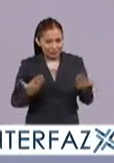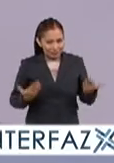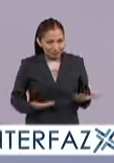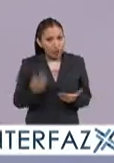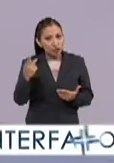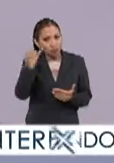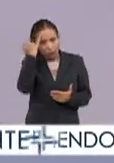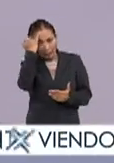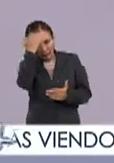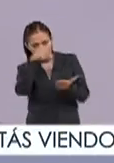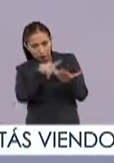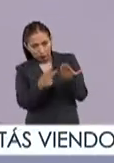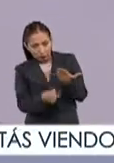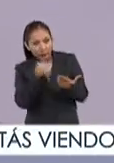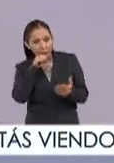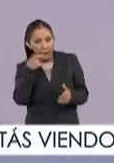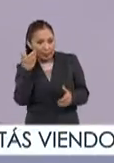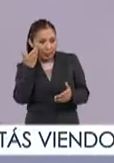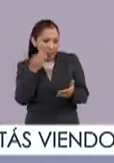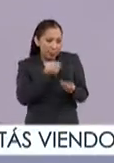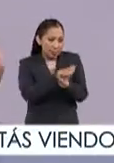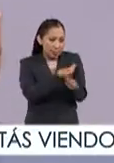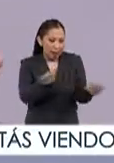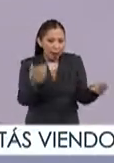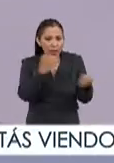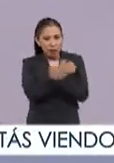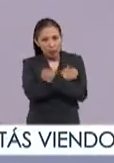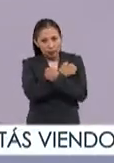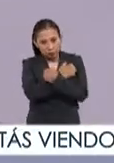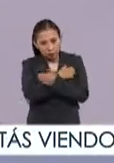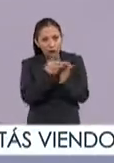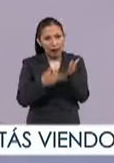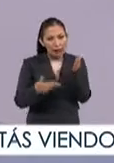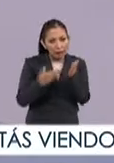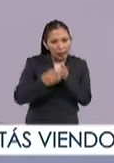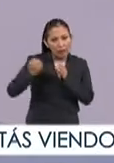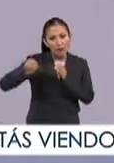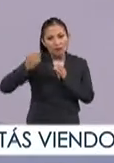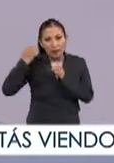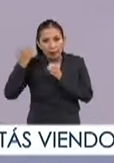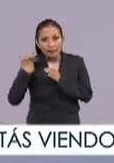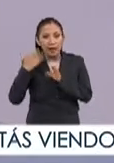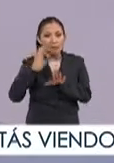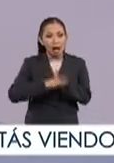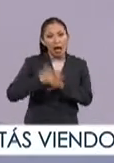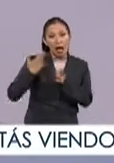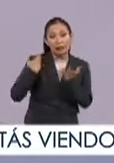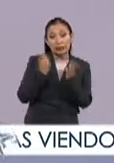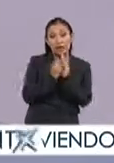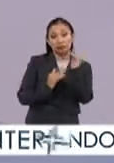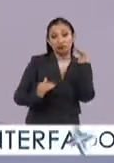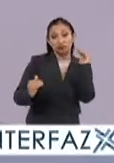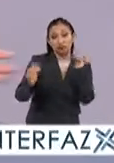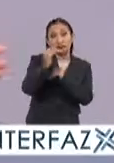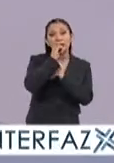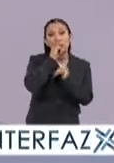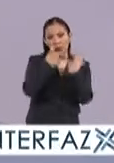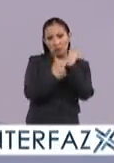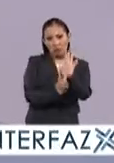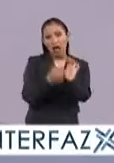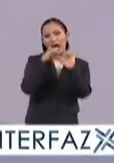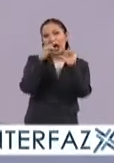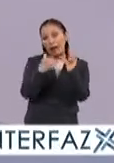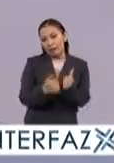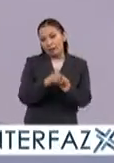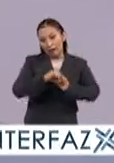su iniciativa además contempla todo un ámbito educativo talleres conferencias y masterclases también presentaciones